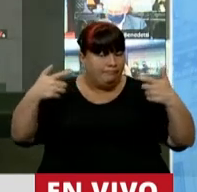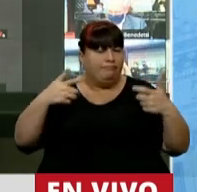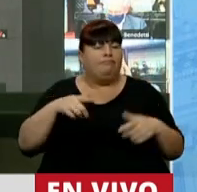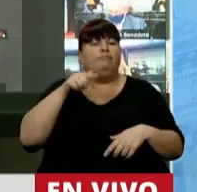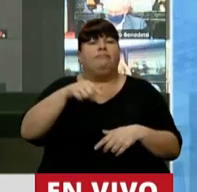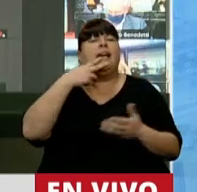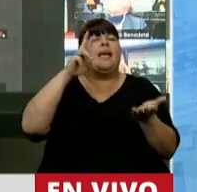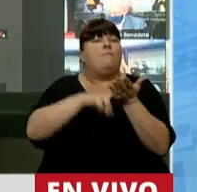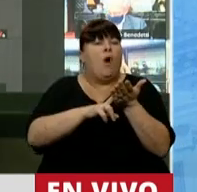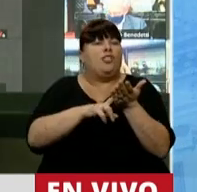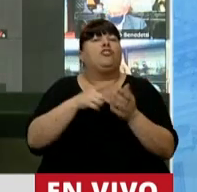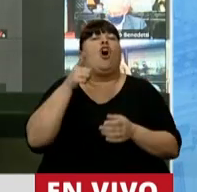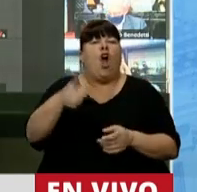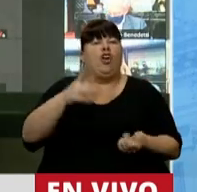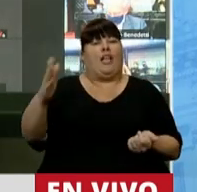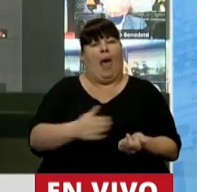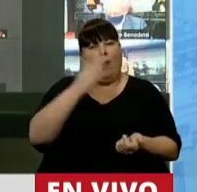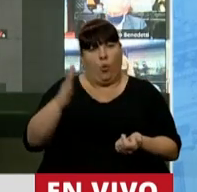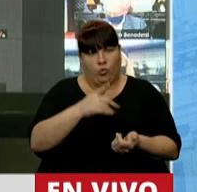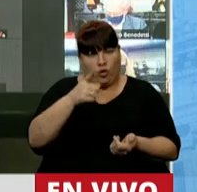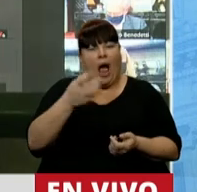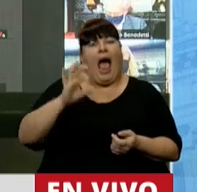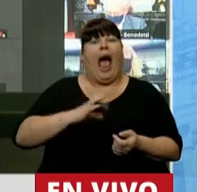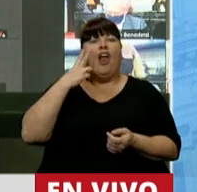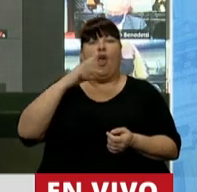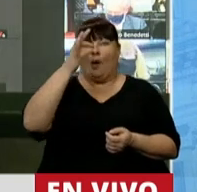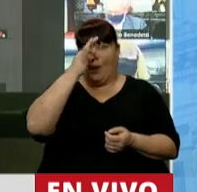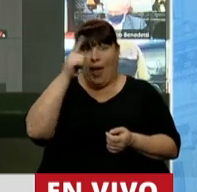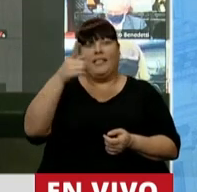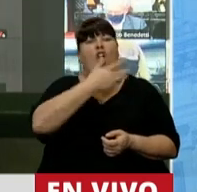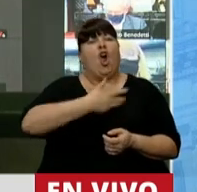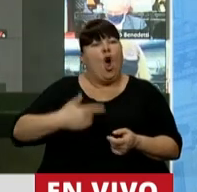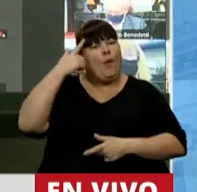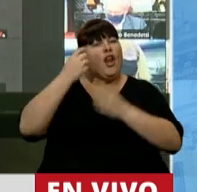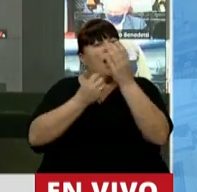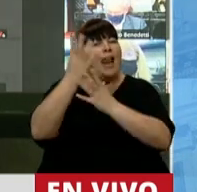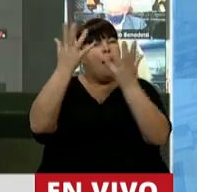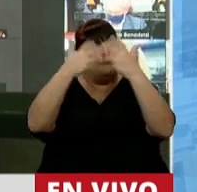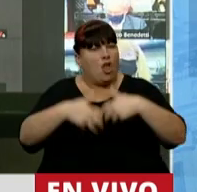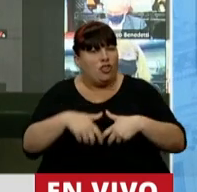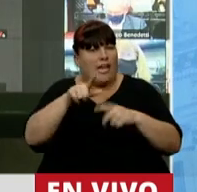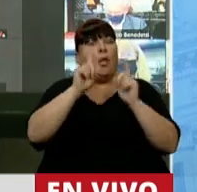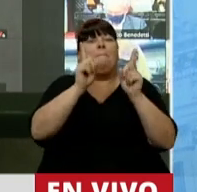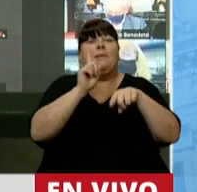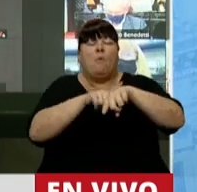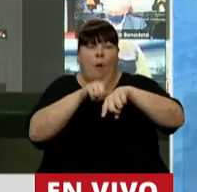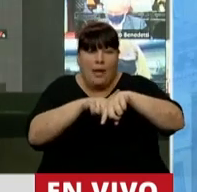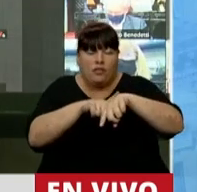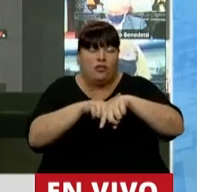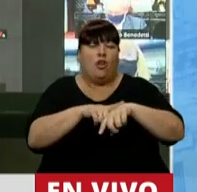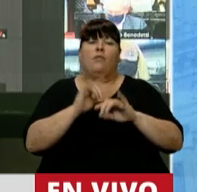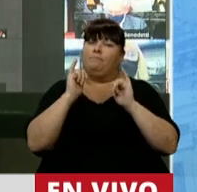directamente a pegarle a la producción. Durante el 2020, mientras el gobierno elaboraba este proyecto, paralelamente,